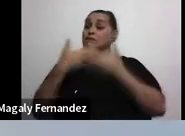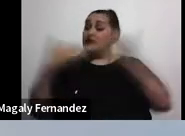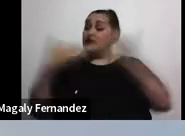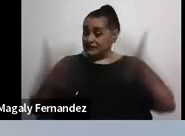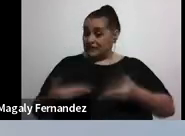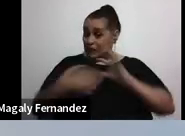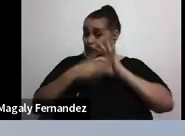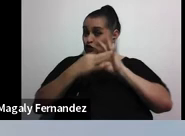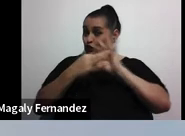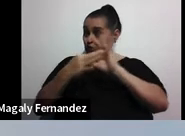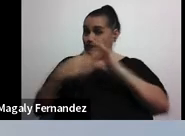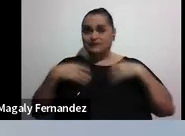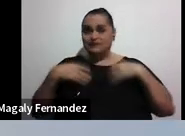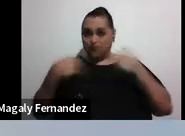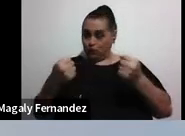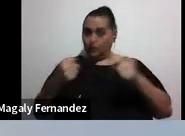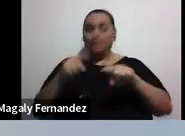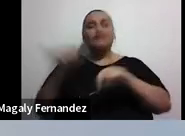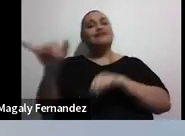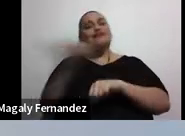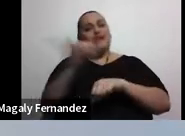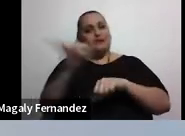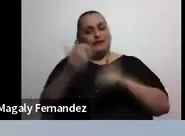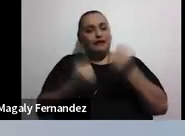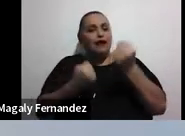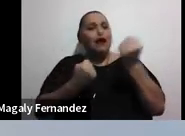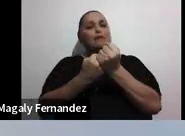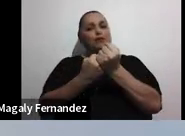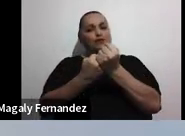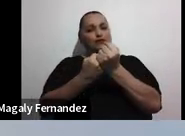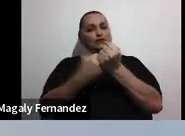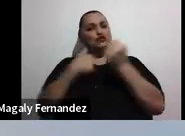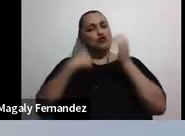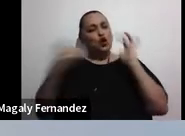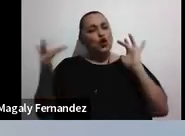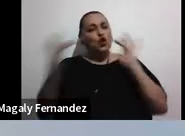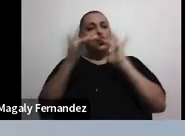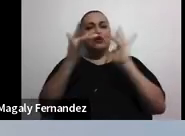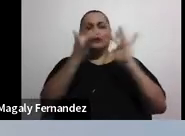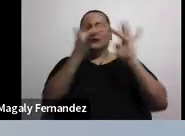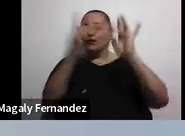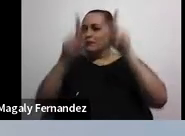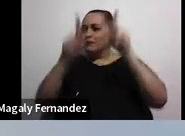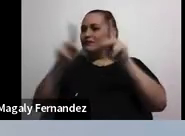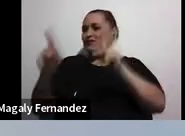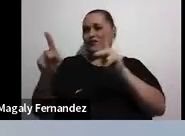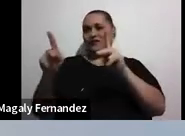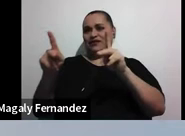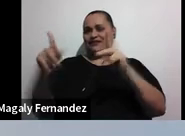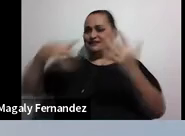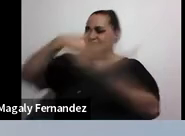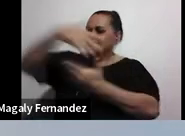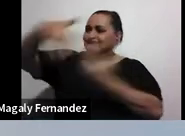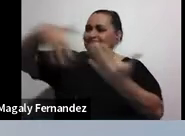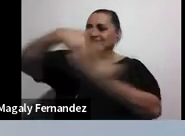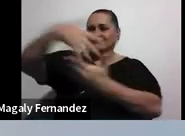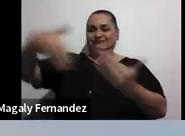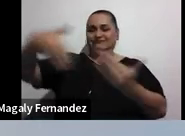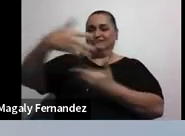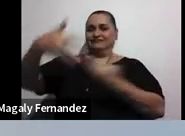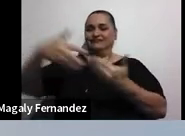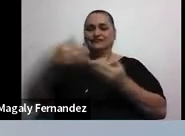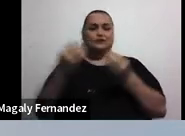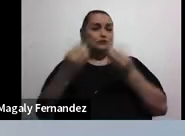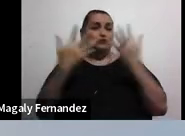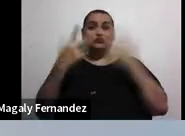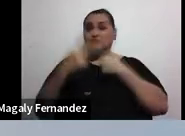como les digo, a la salud, sino también al tener apoyo, estar conectado con las personas que tenemos alrededor. Muchas